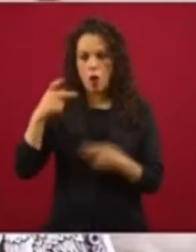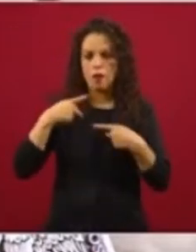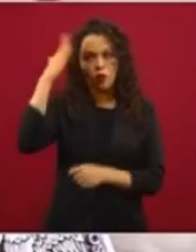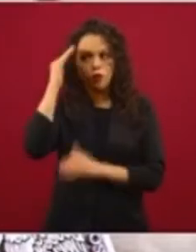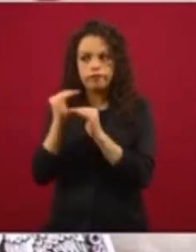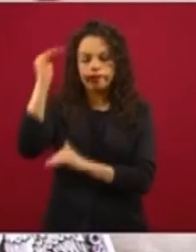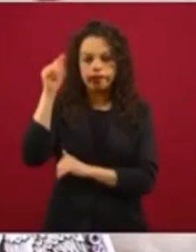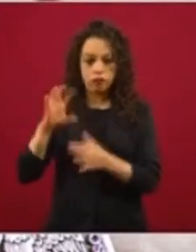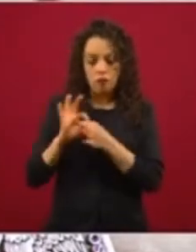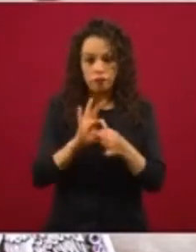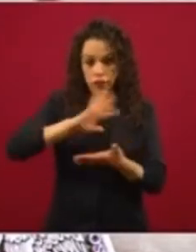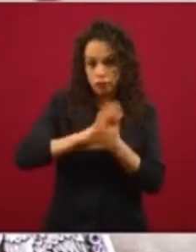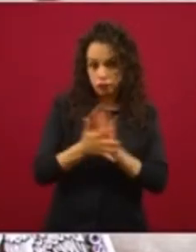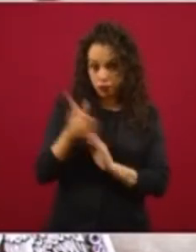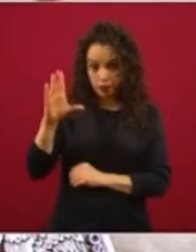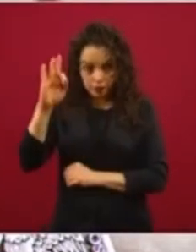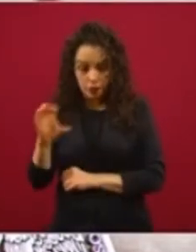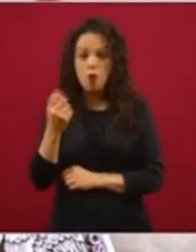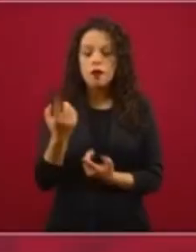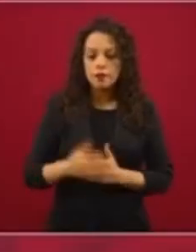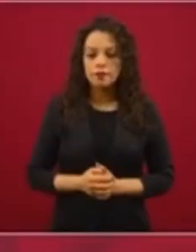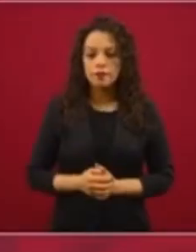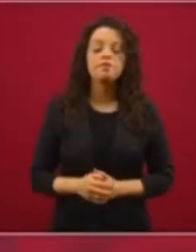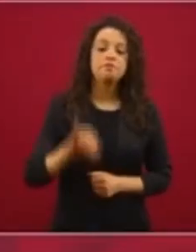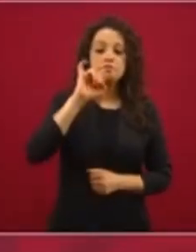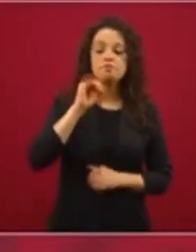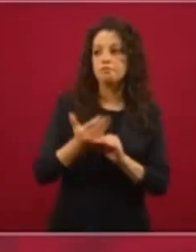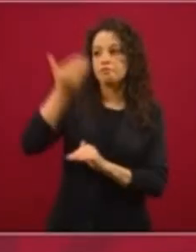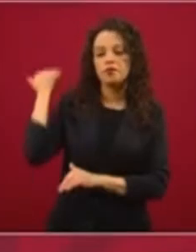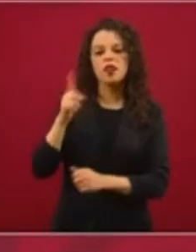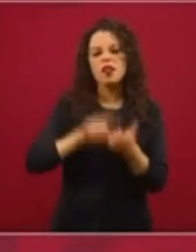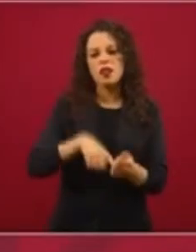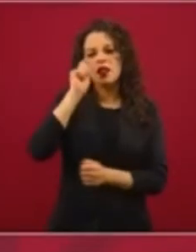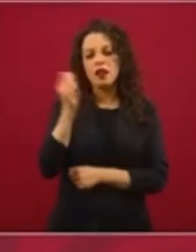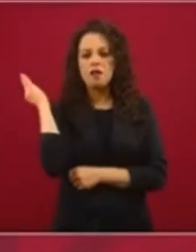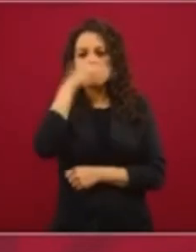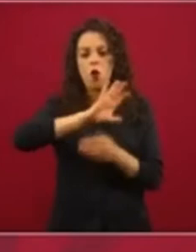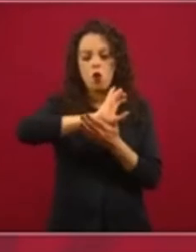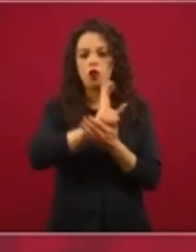Sí, vienen de tiempo atrás estos contratos que nosotros consideramos fraudulentos.